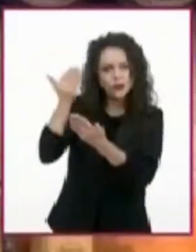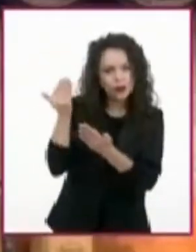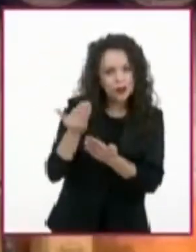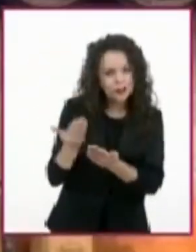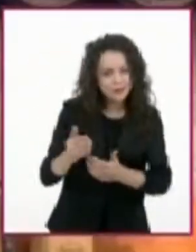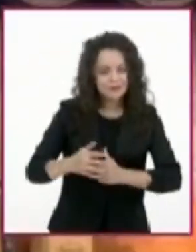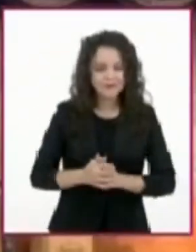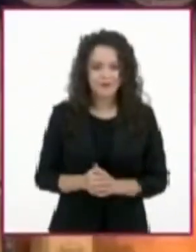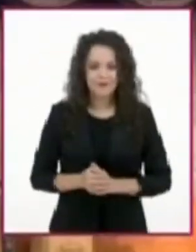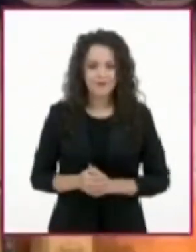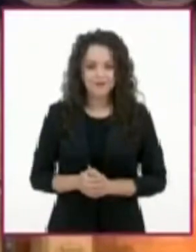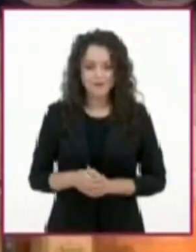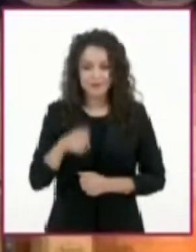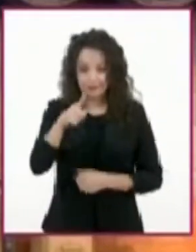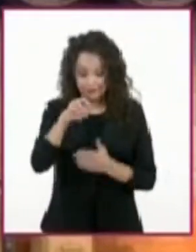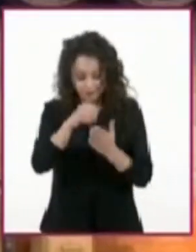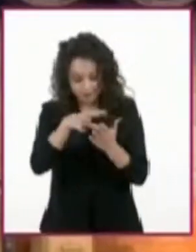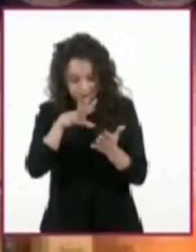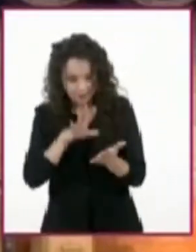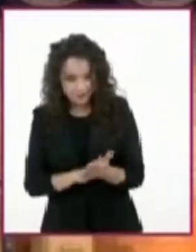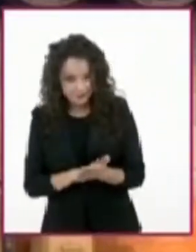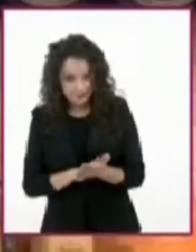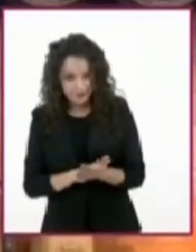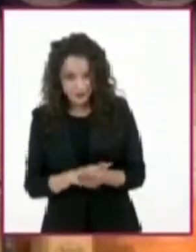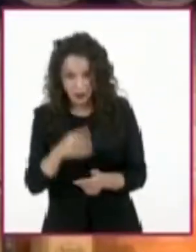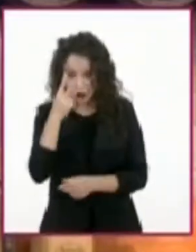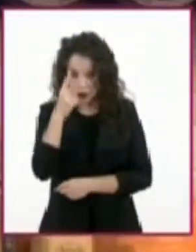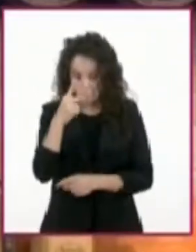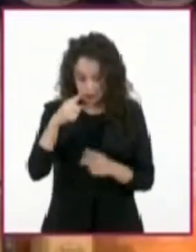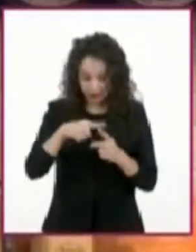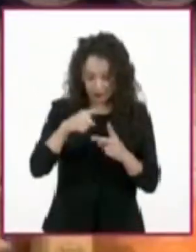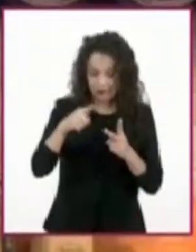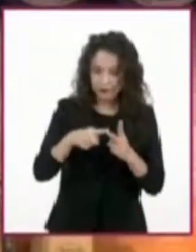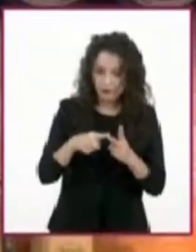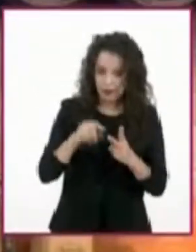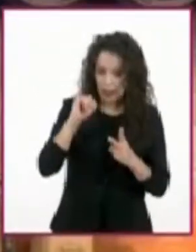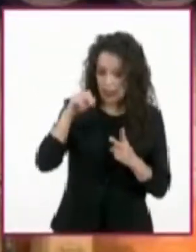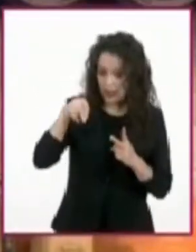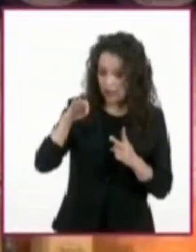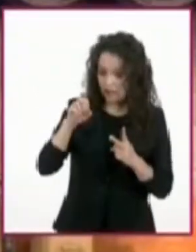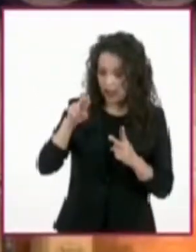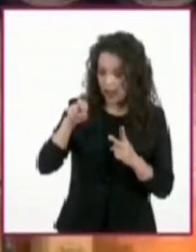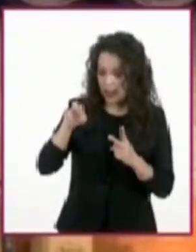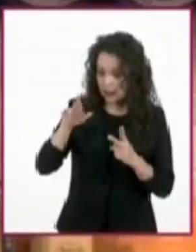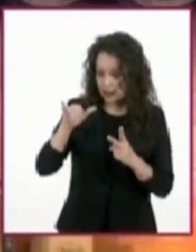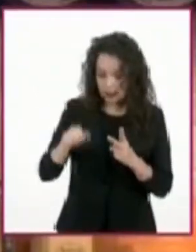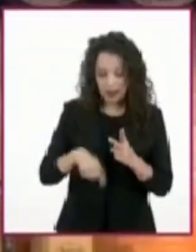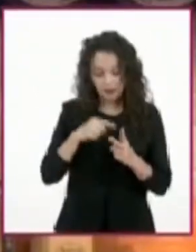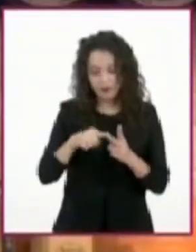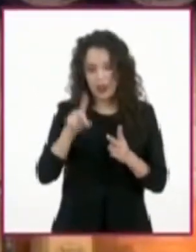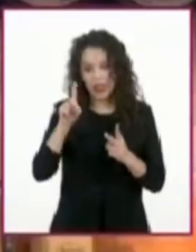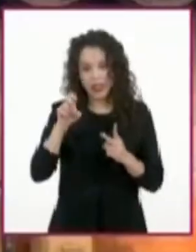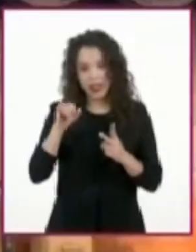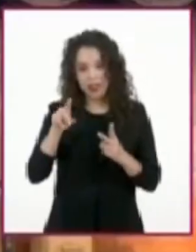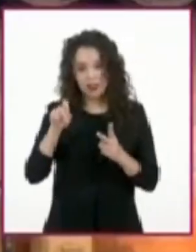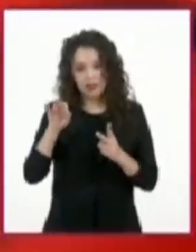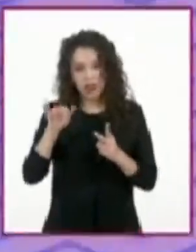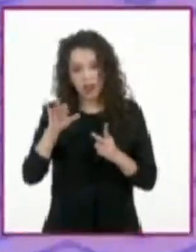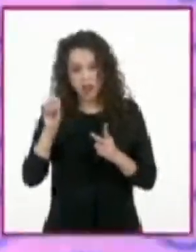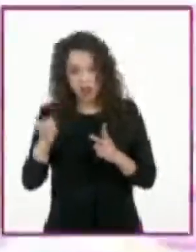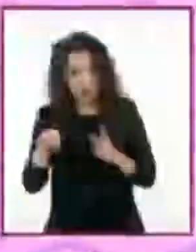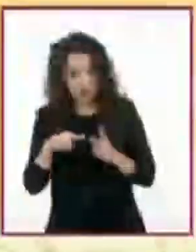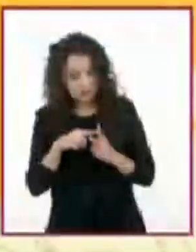Tome nota. Para cocinar nuestras dos recetas, la inferencia y la identificación de ideas principales.